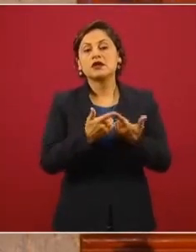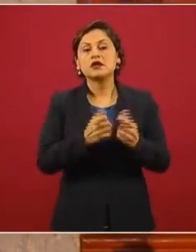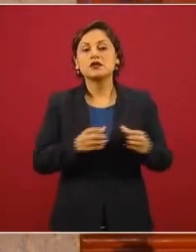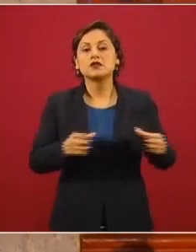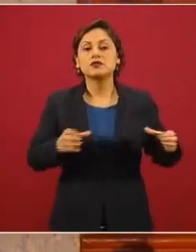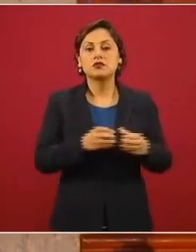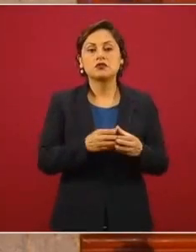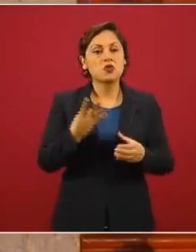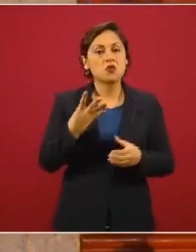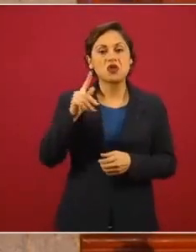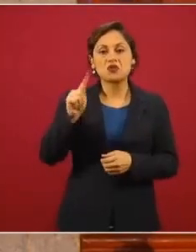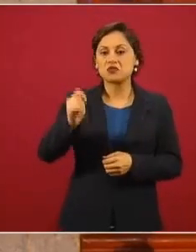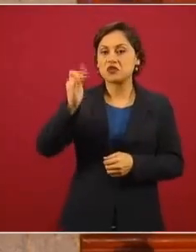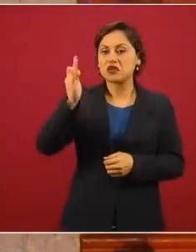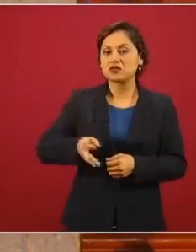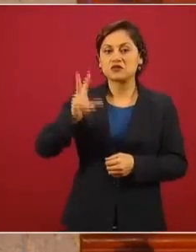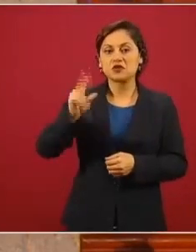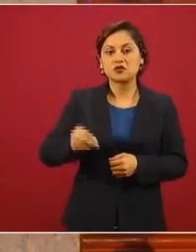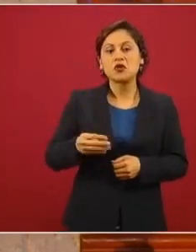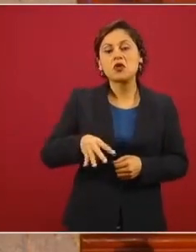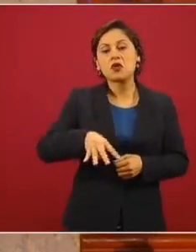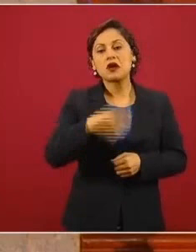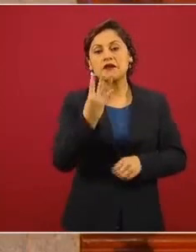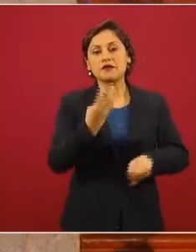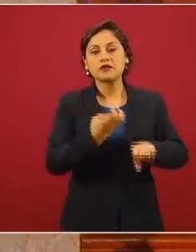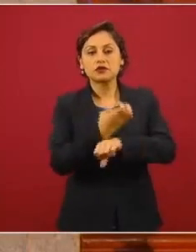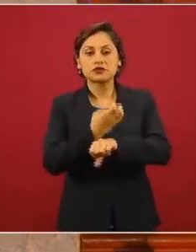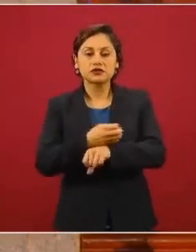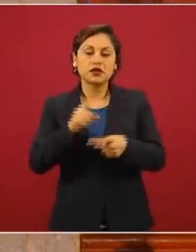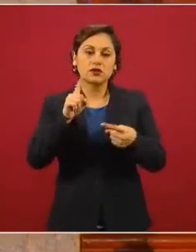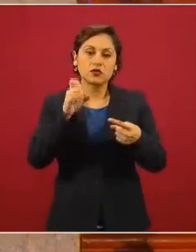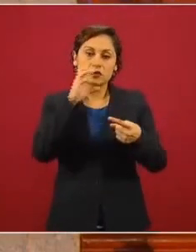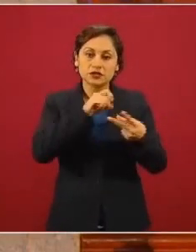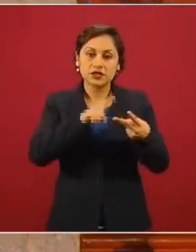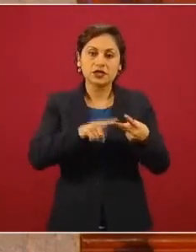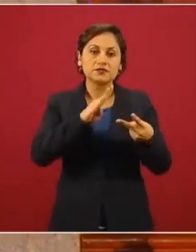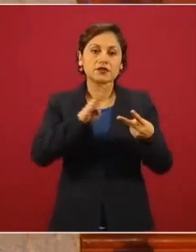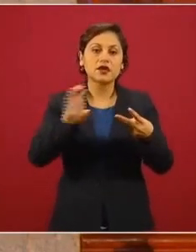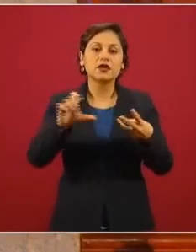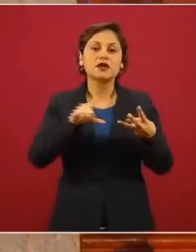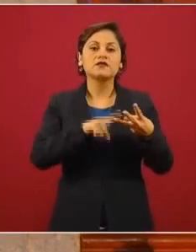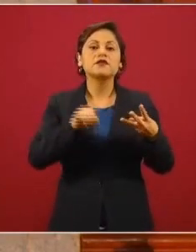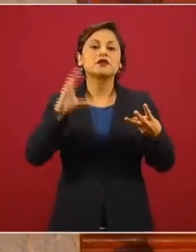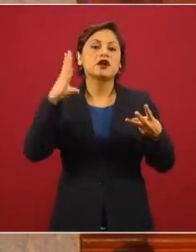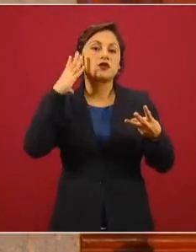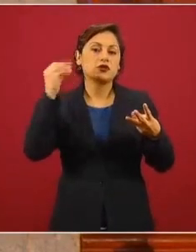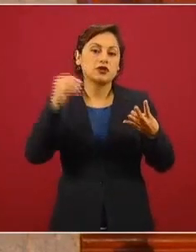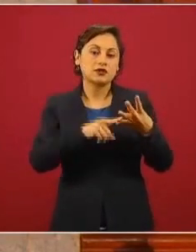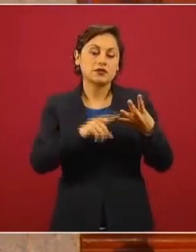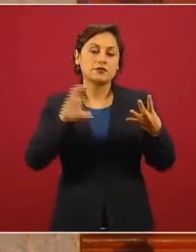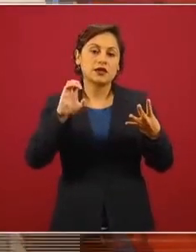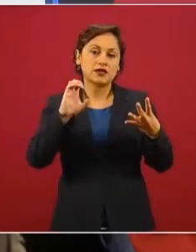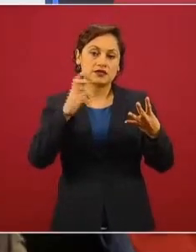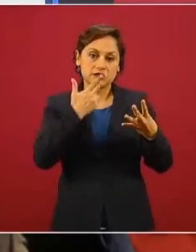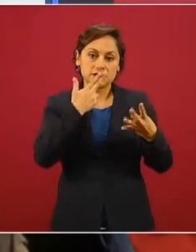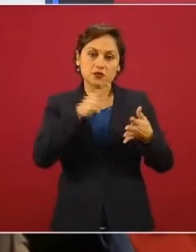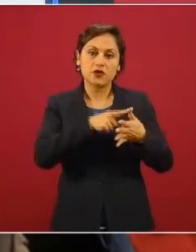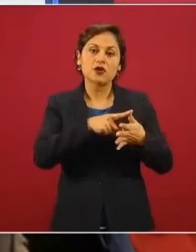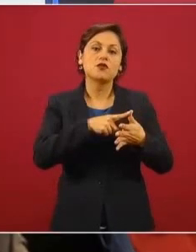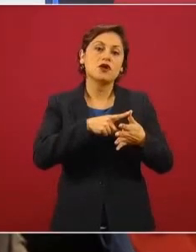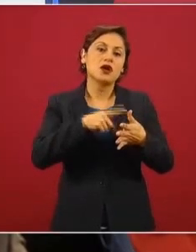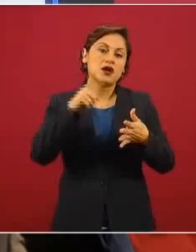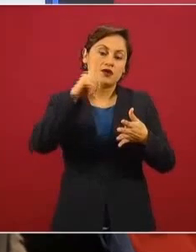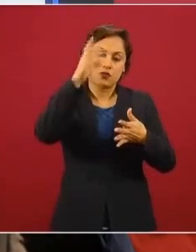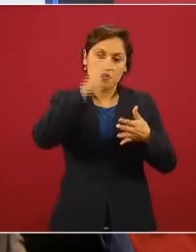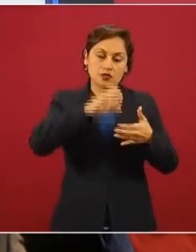-4T, 14 estados, hasta el momento Aguascalientes, Baja California, Colima, Chihuahua, Coahuila, Durango, Guanajuato, Jalisco,